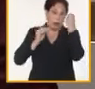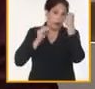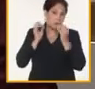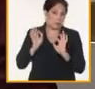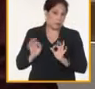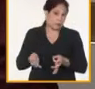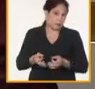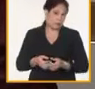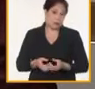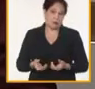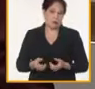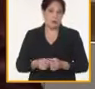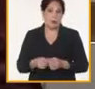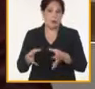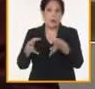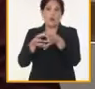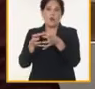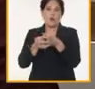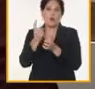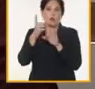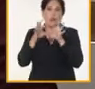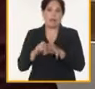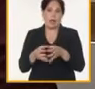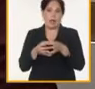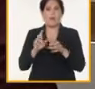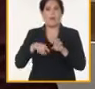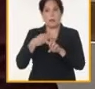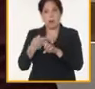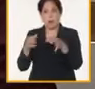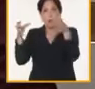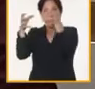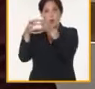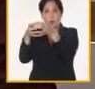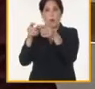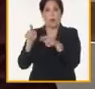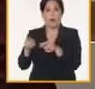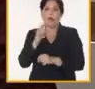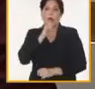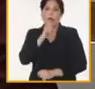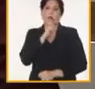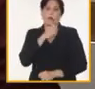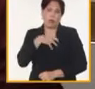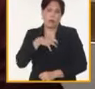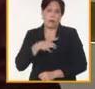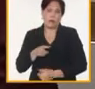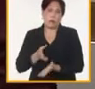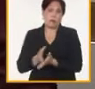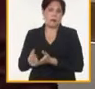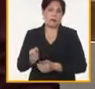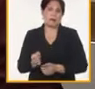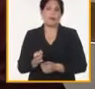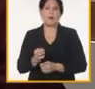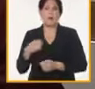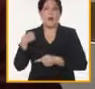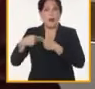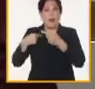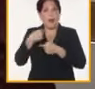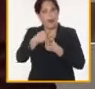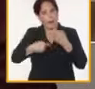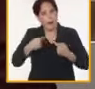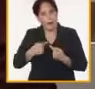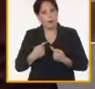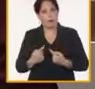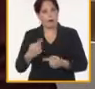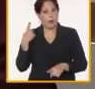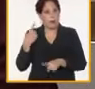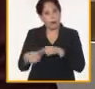en el seno primero del secretariado y después del buro político las deficiencias que tenemos con la genética con el manejo